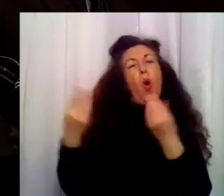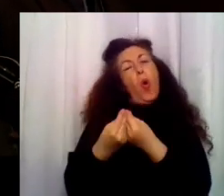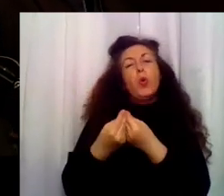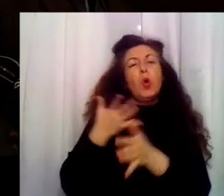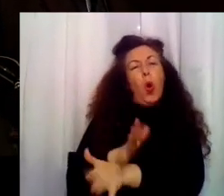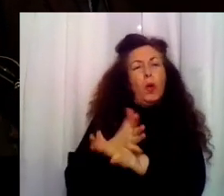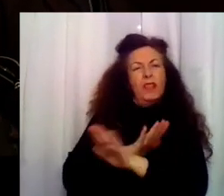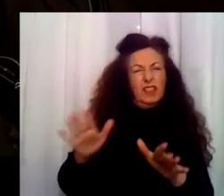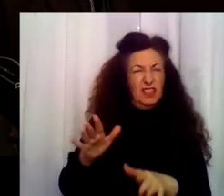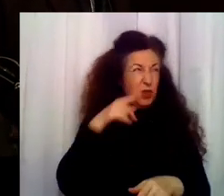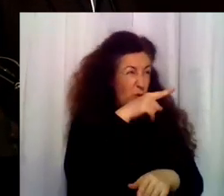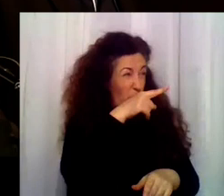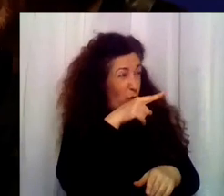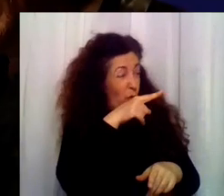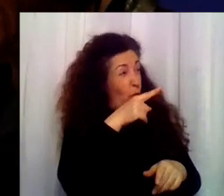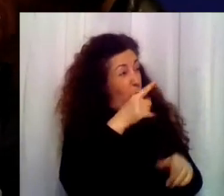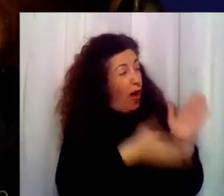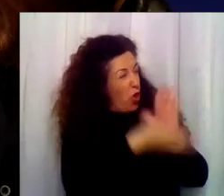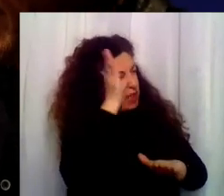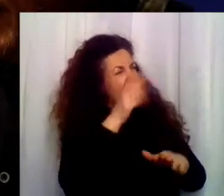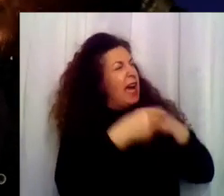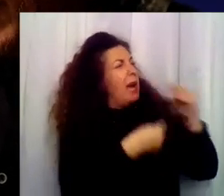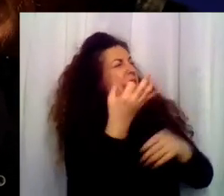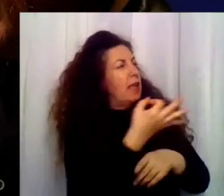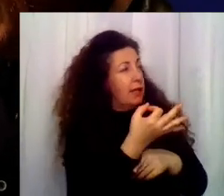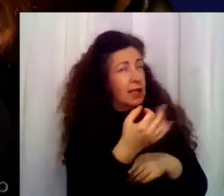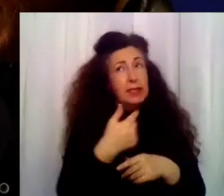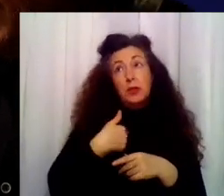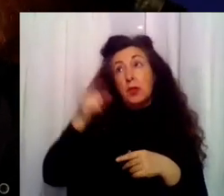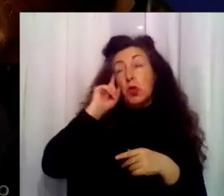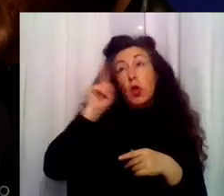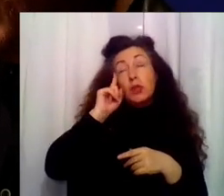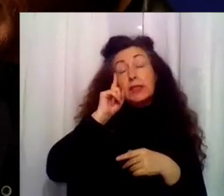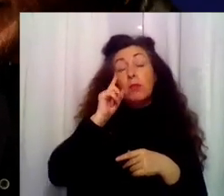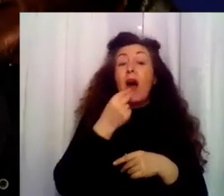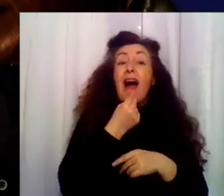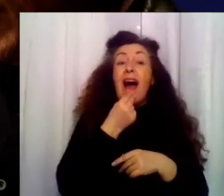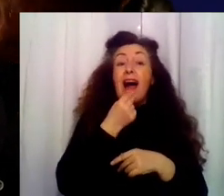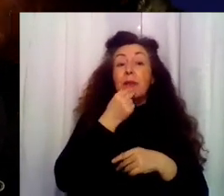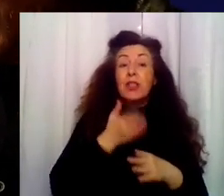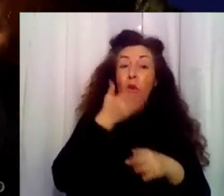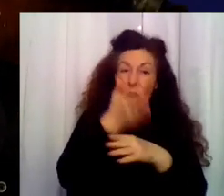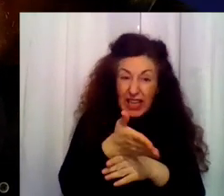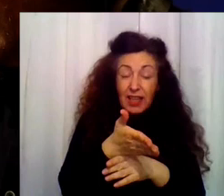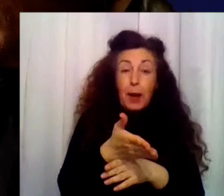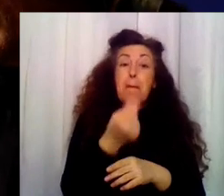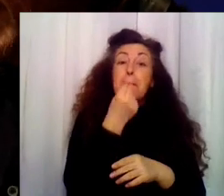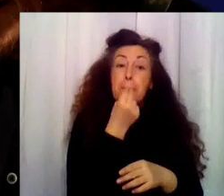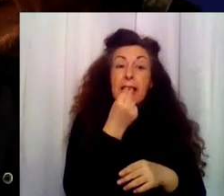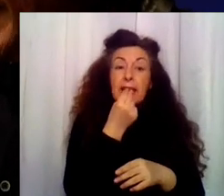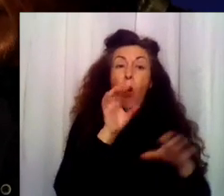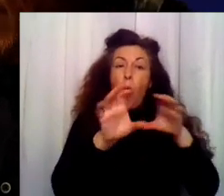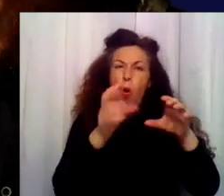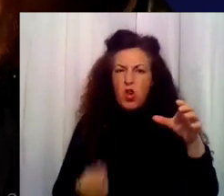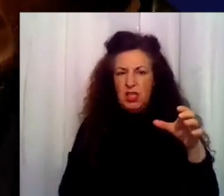Hugo, ¿tú qué harás cuando salgas? ¿Qué haré? No sé, ir al árbitro y meterle el pito por el culo. Te estoy hablando en